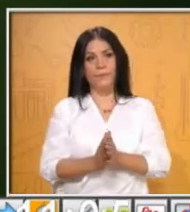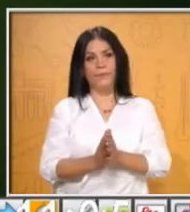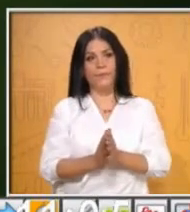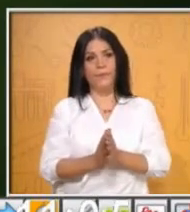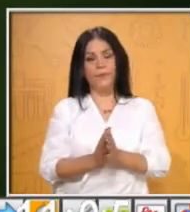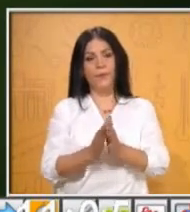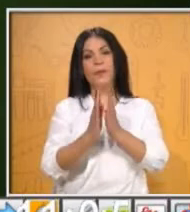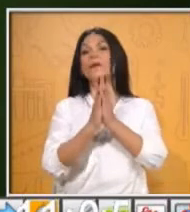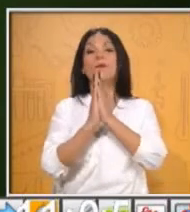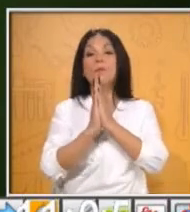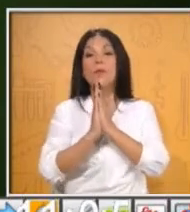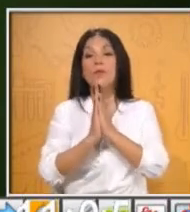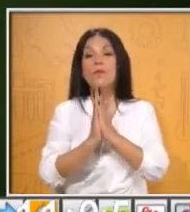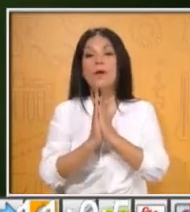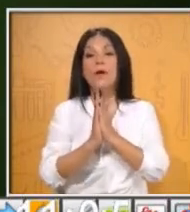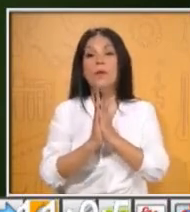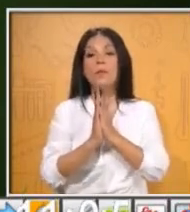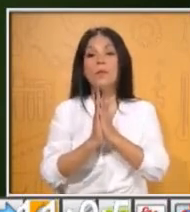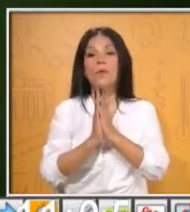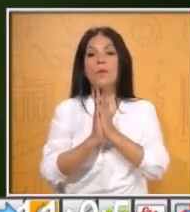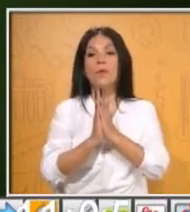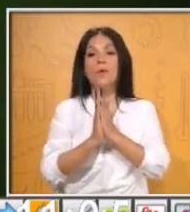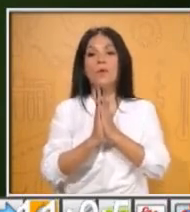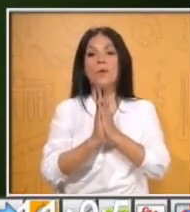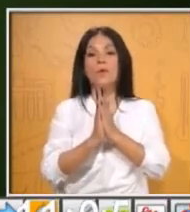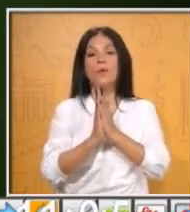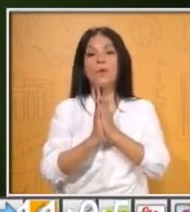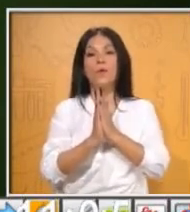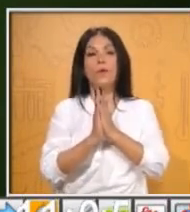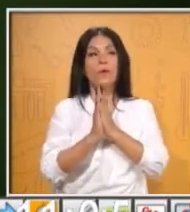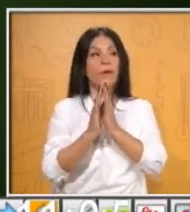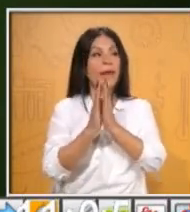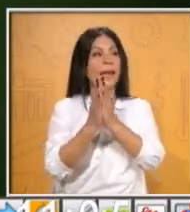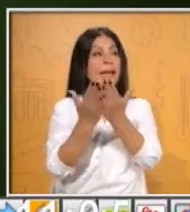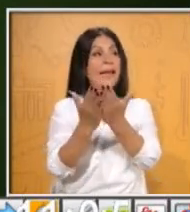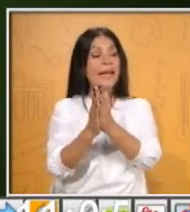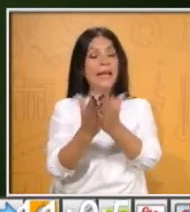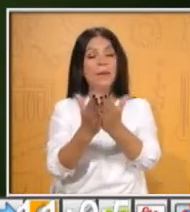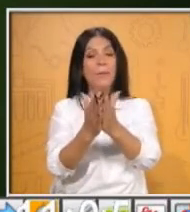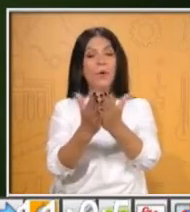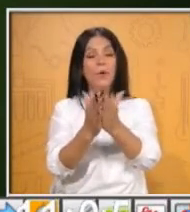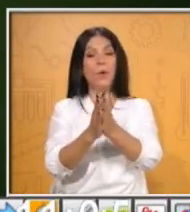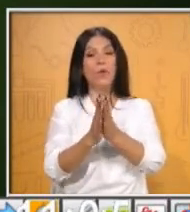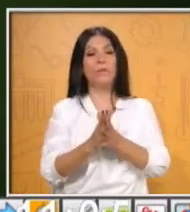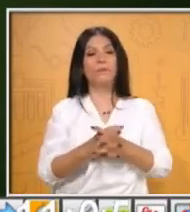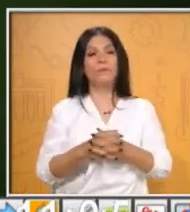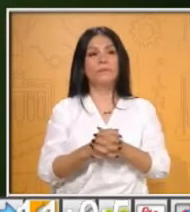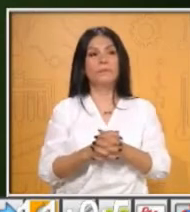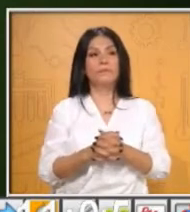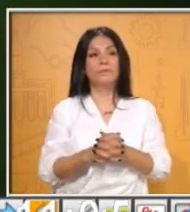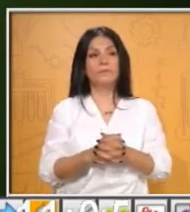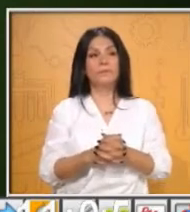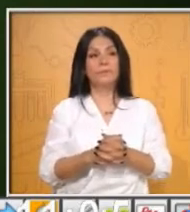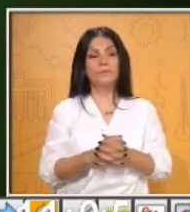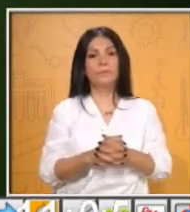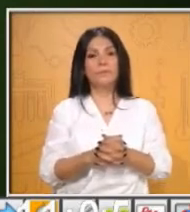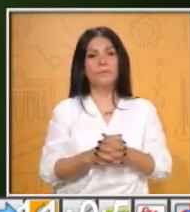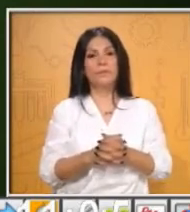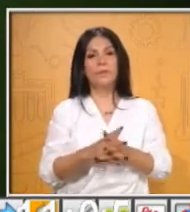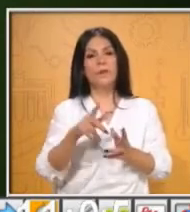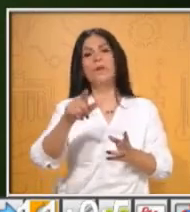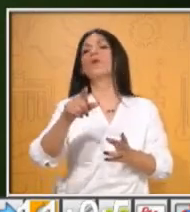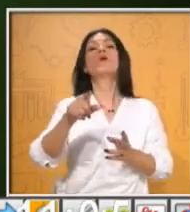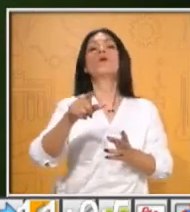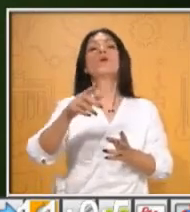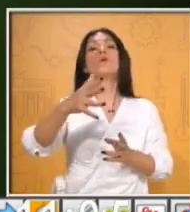te voy a pedir que tengas a la mano tu libro de texto. Puedes traer alguna hoja de máquina, la